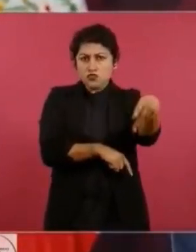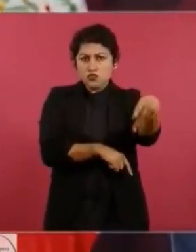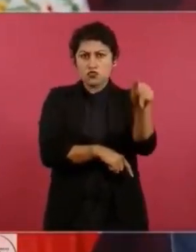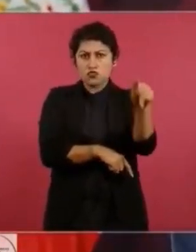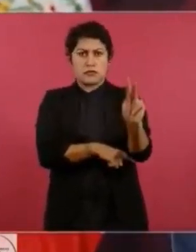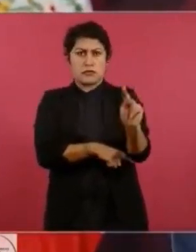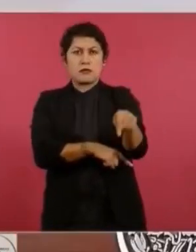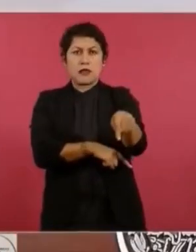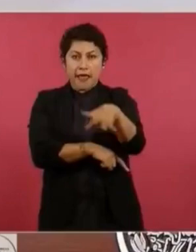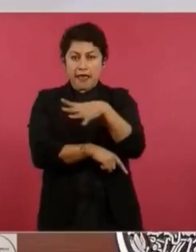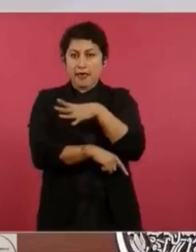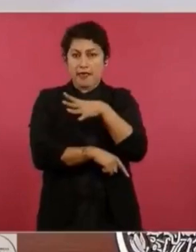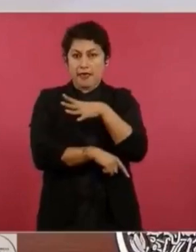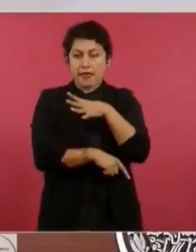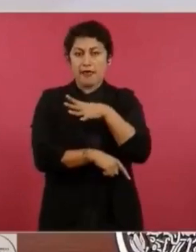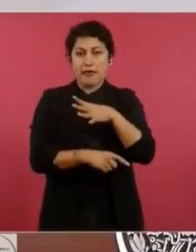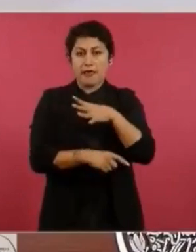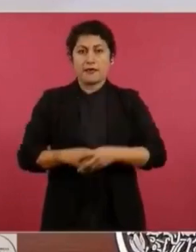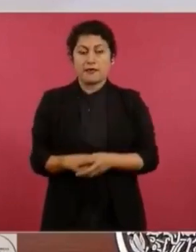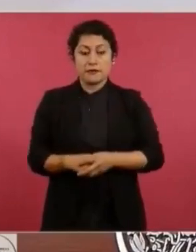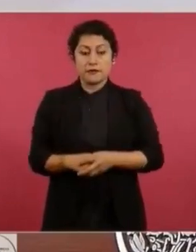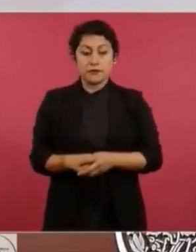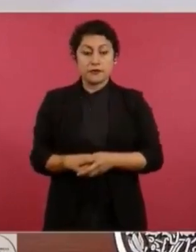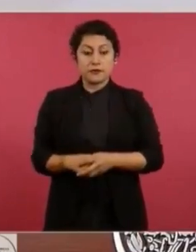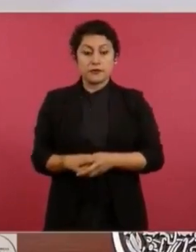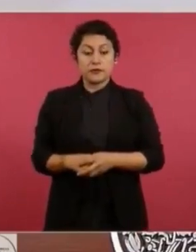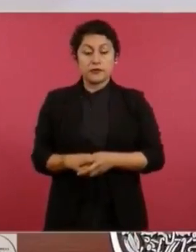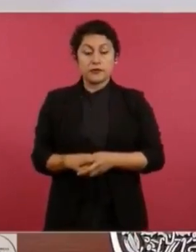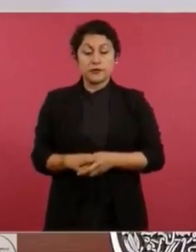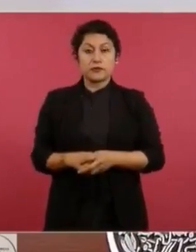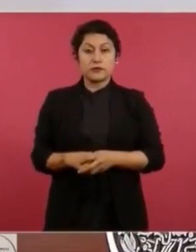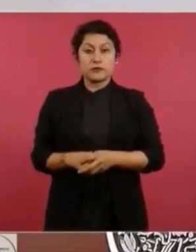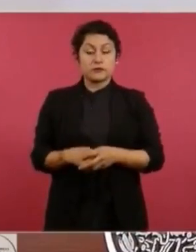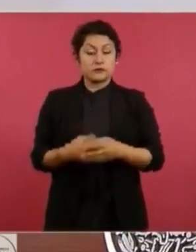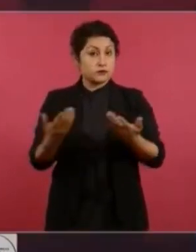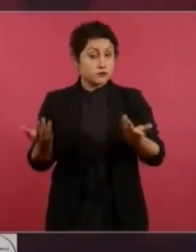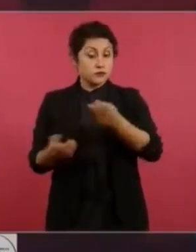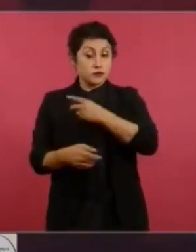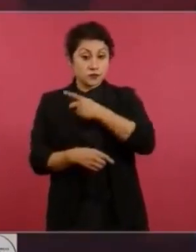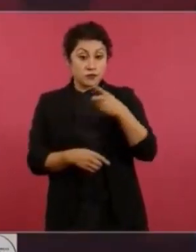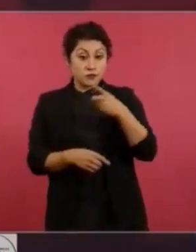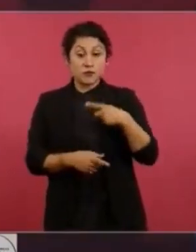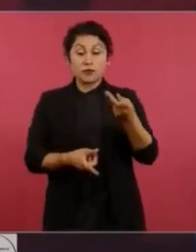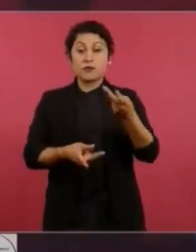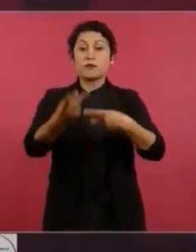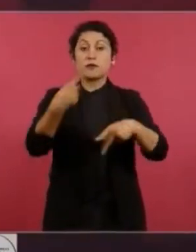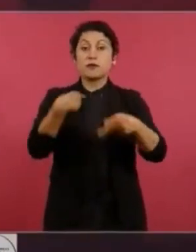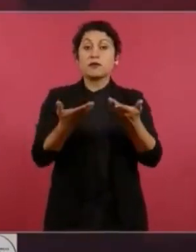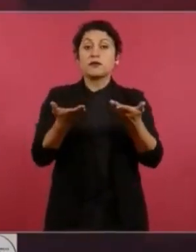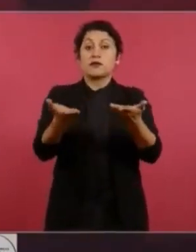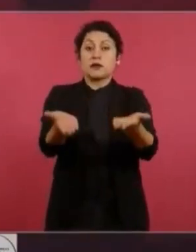que se presenten ante el pueblo,